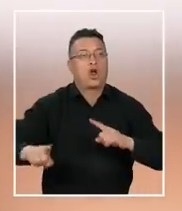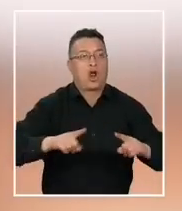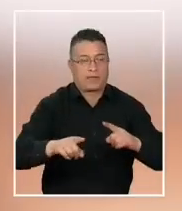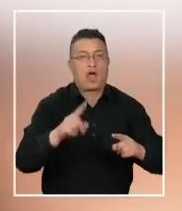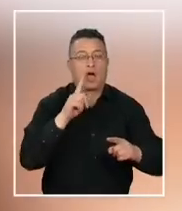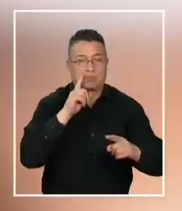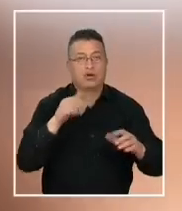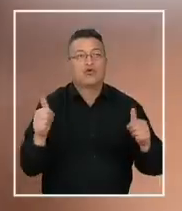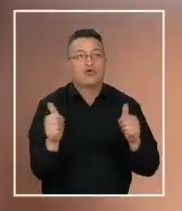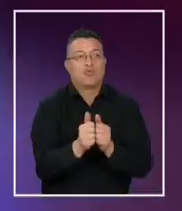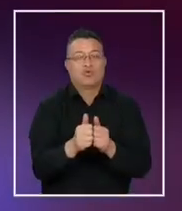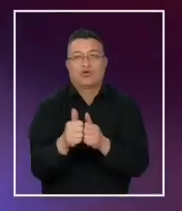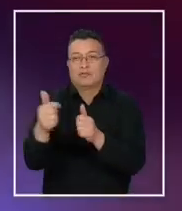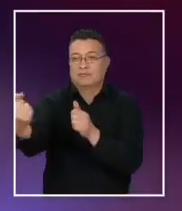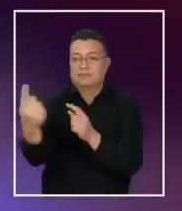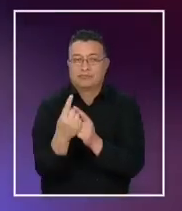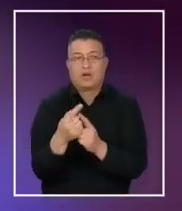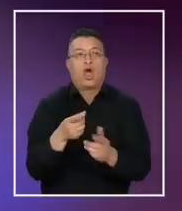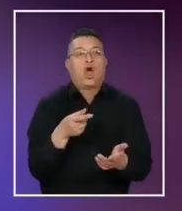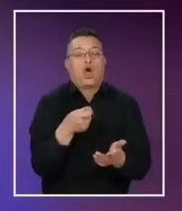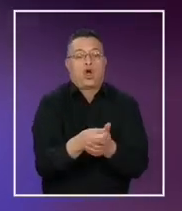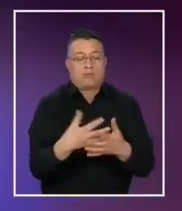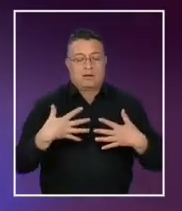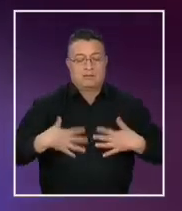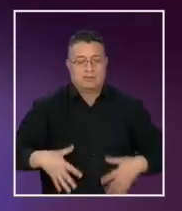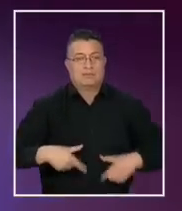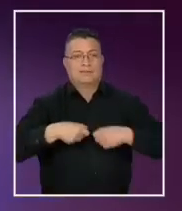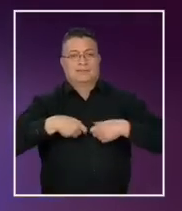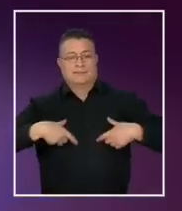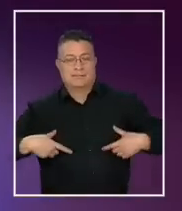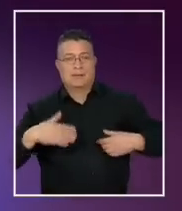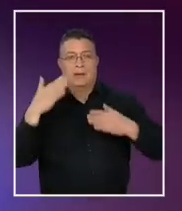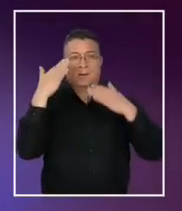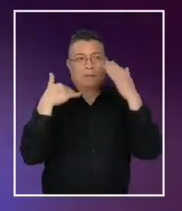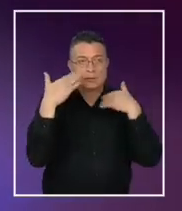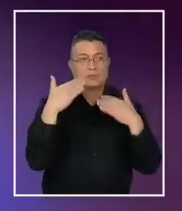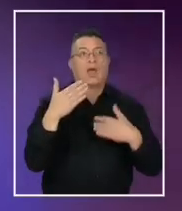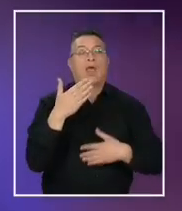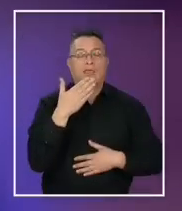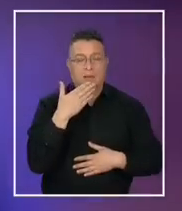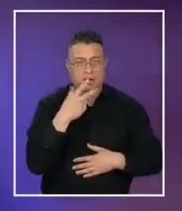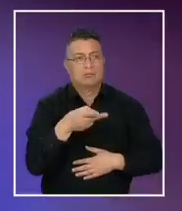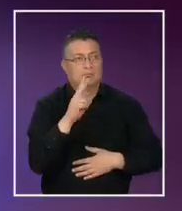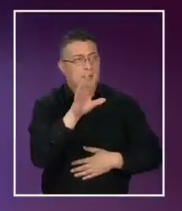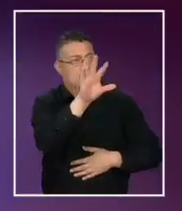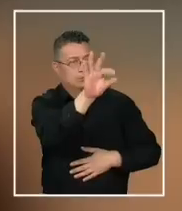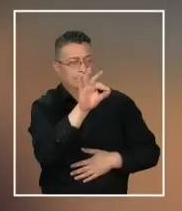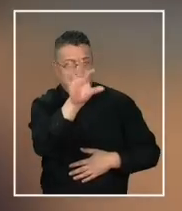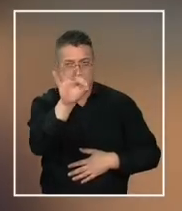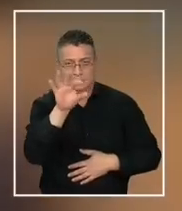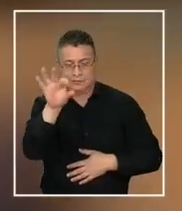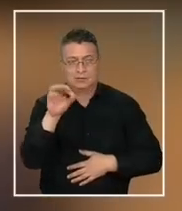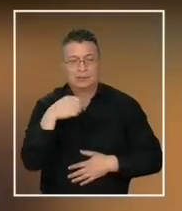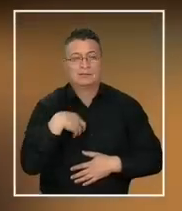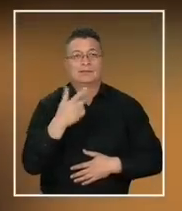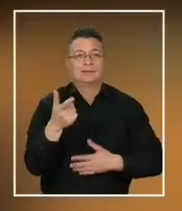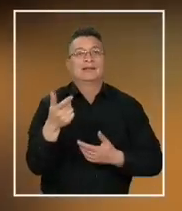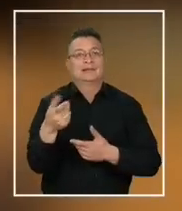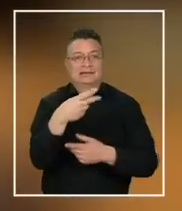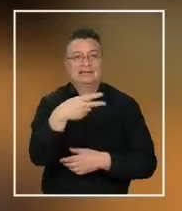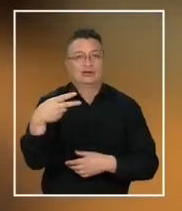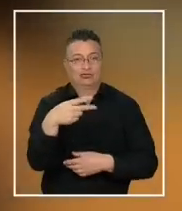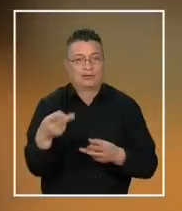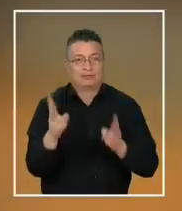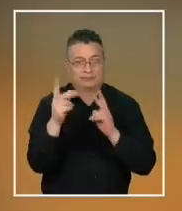Fiscalía, acompañaba a las víctimas a comprar lencería y maquillaje. Pero también actuaba como gancho para capturar clientes en páginas de servicios